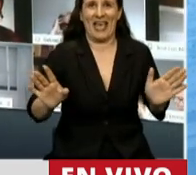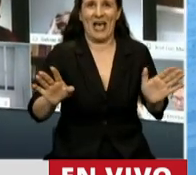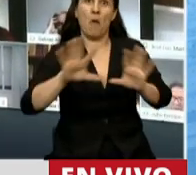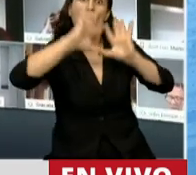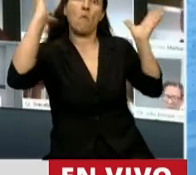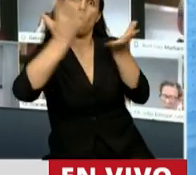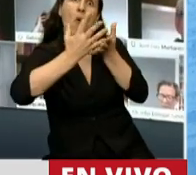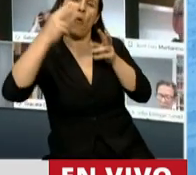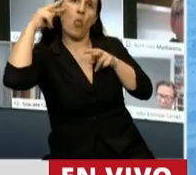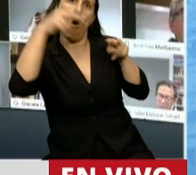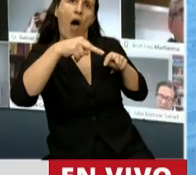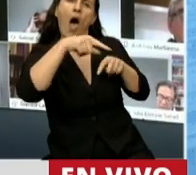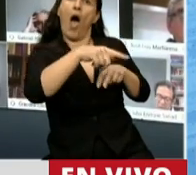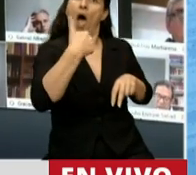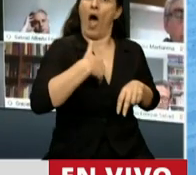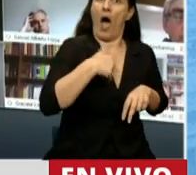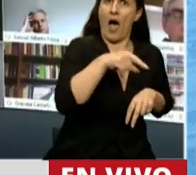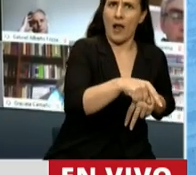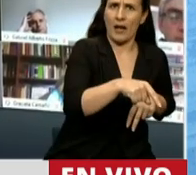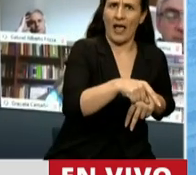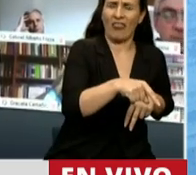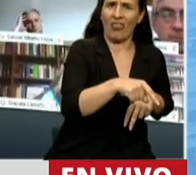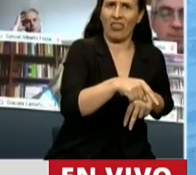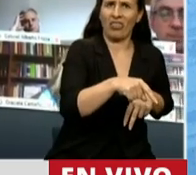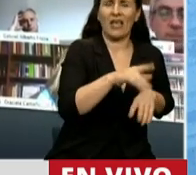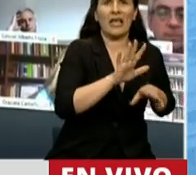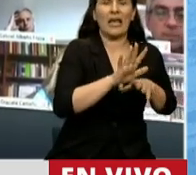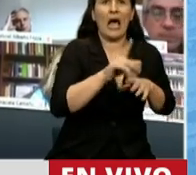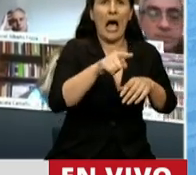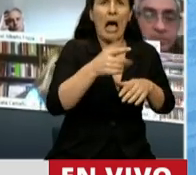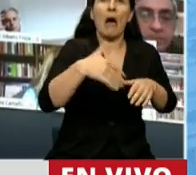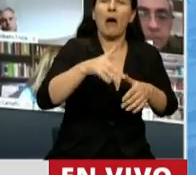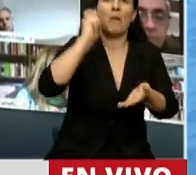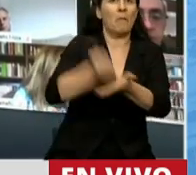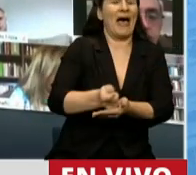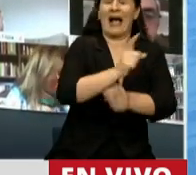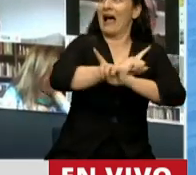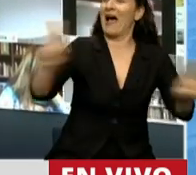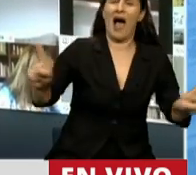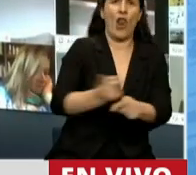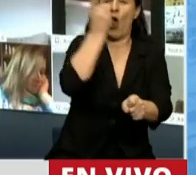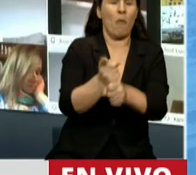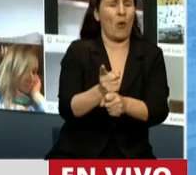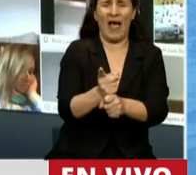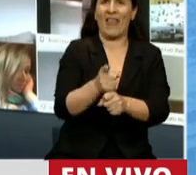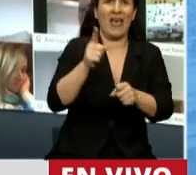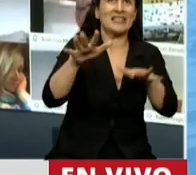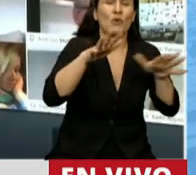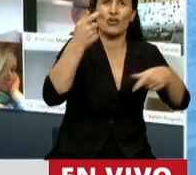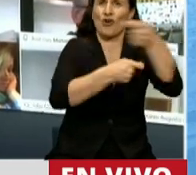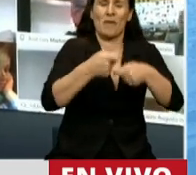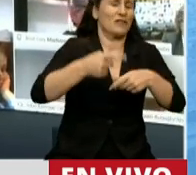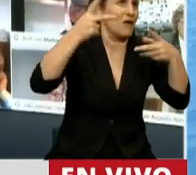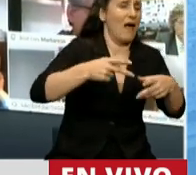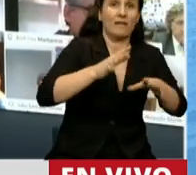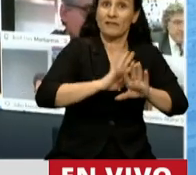incertidumbre de que no es un país que pueda ir al noveno default y que nos aleje del mundo. Yo creo que es un paso muy